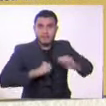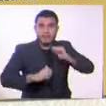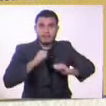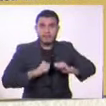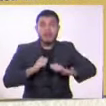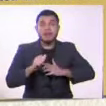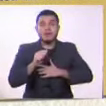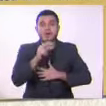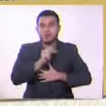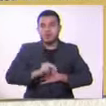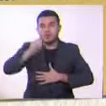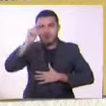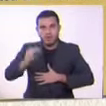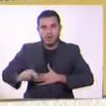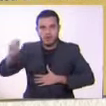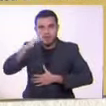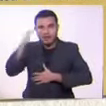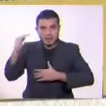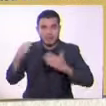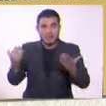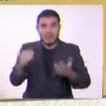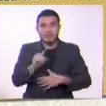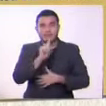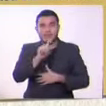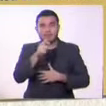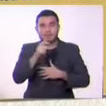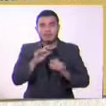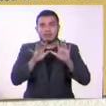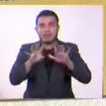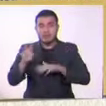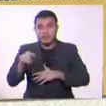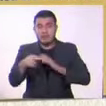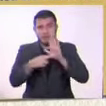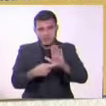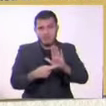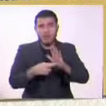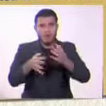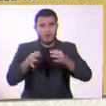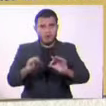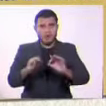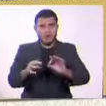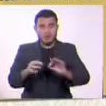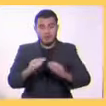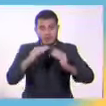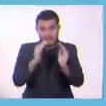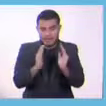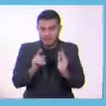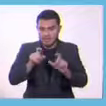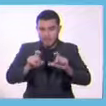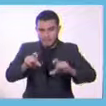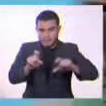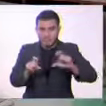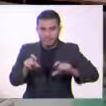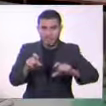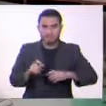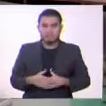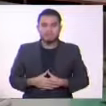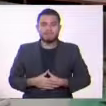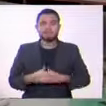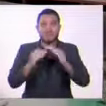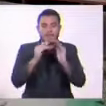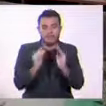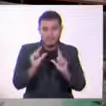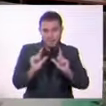en 1879 publicó su obra más representativa, Casa de Muñecas? Casa de